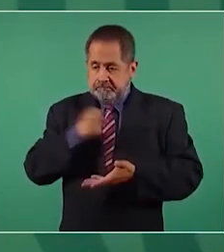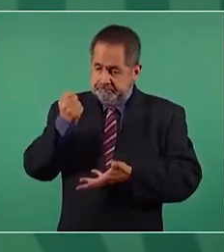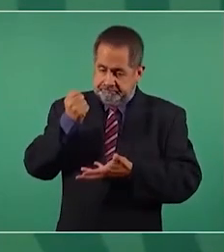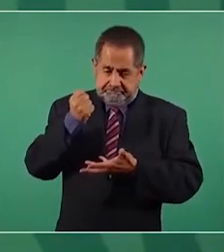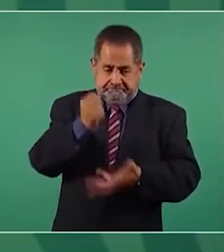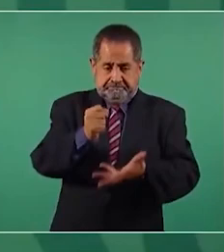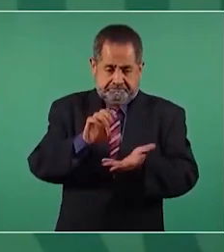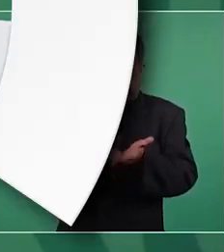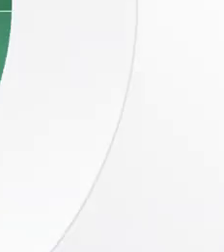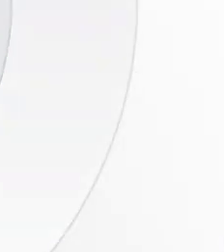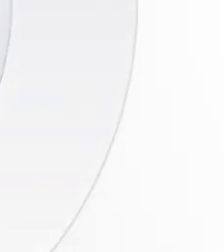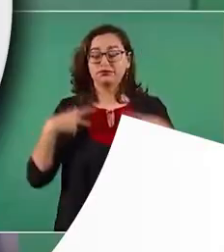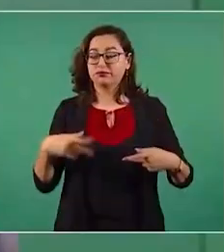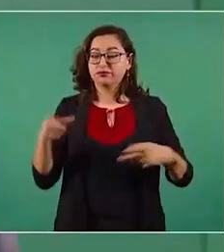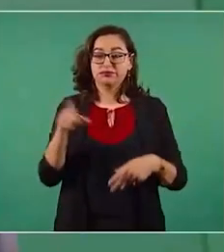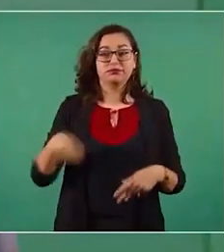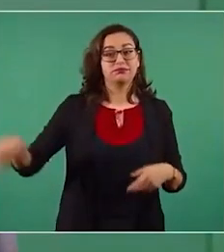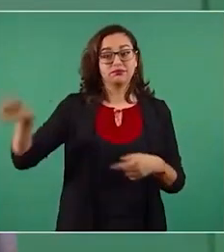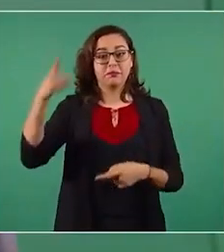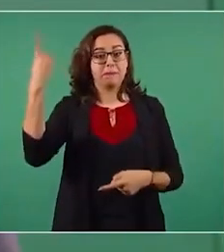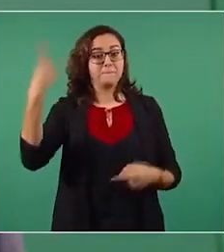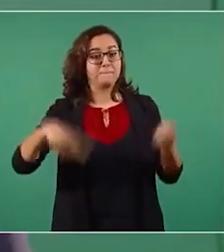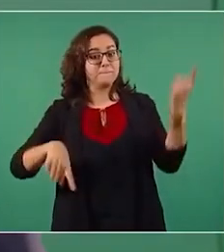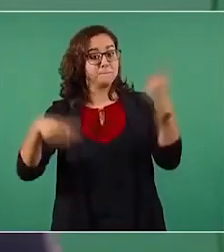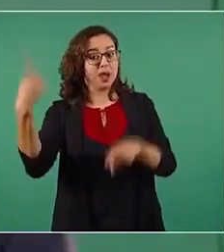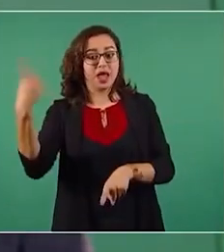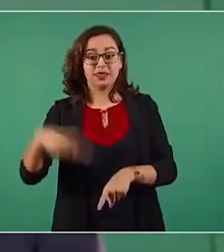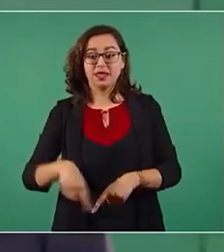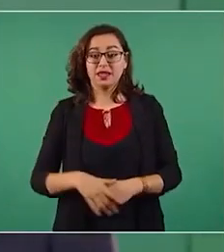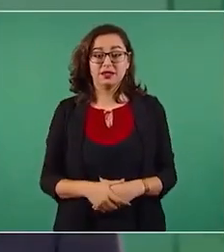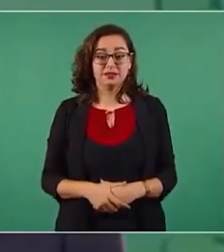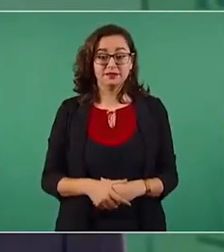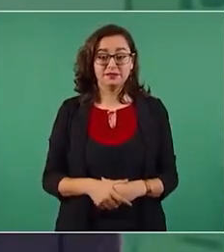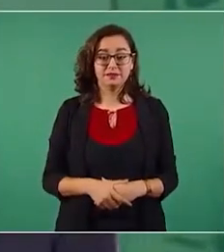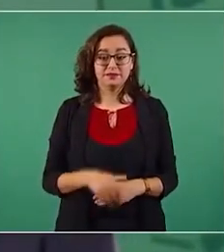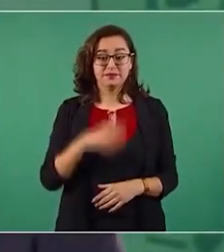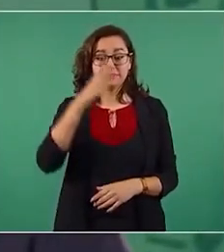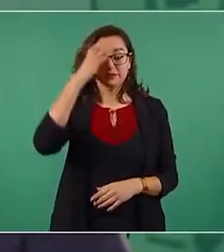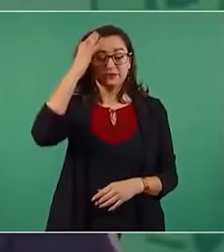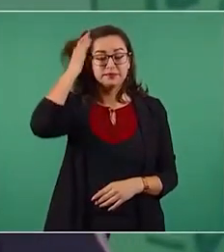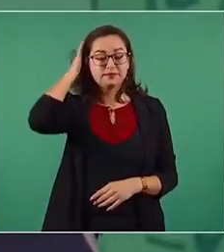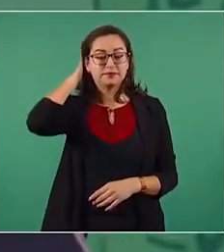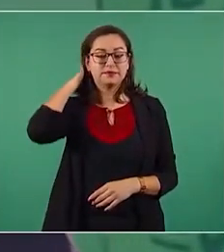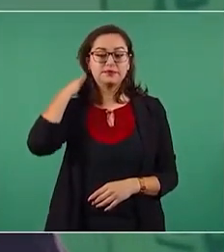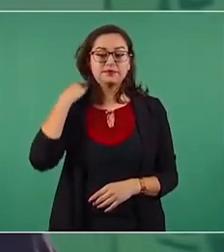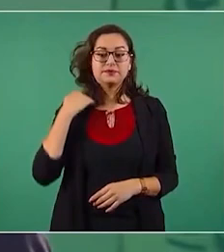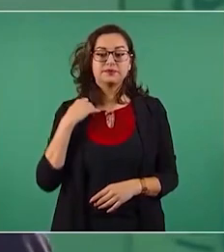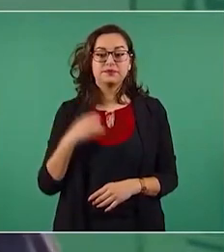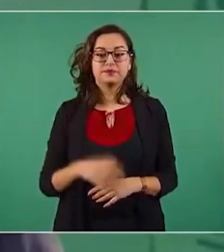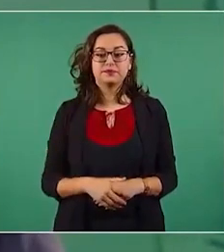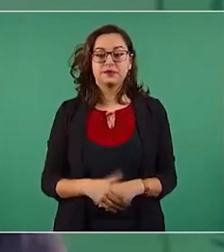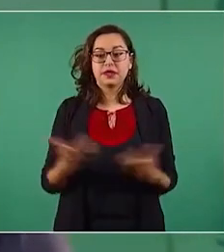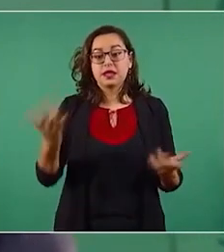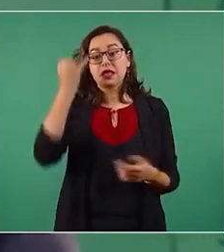presupuesto. Me dedico a quedar bien con los de arriba.